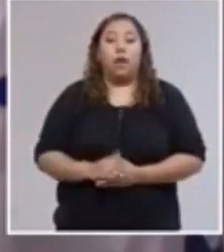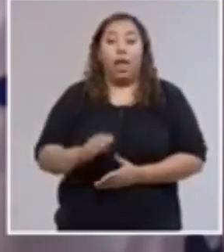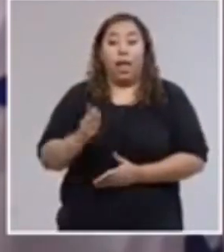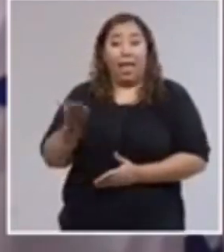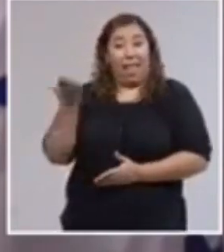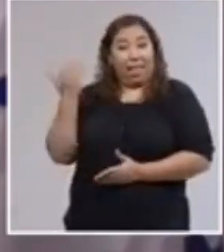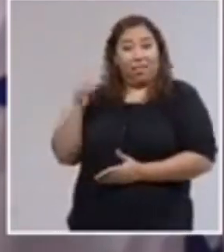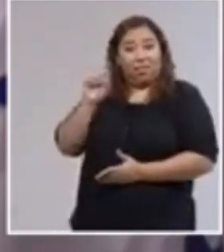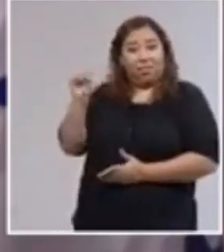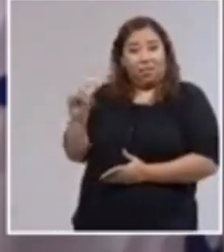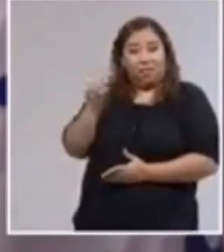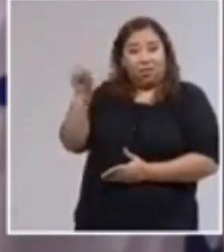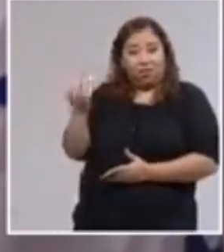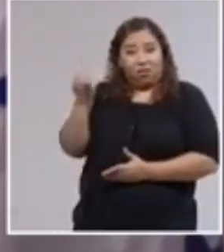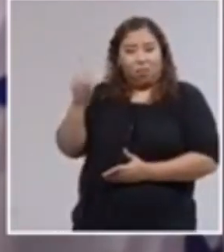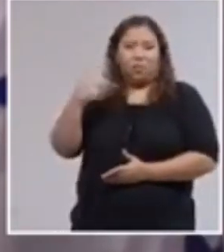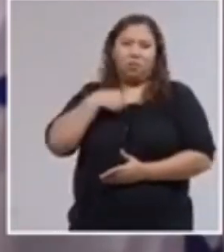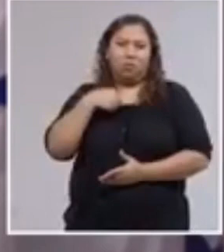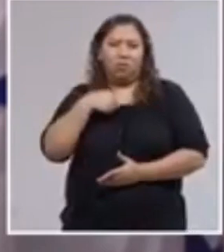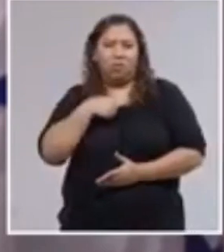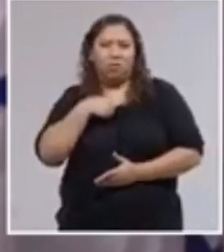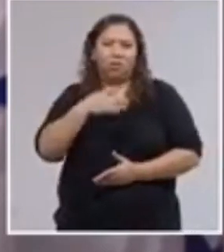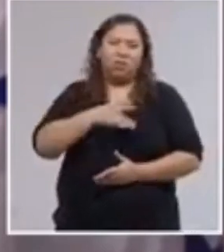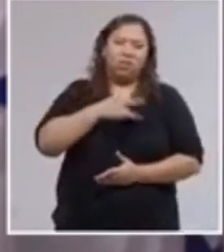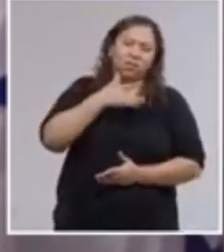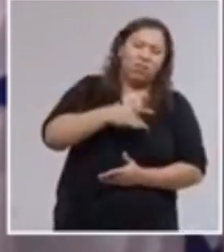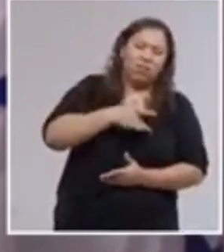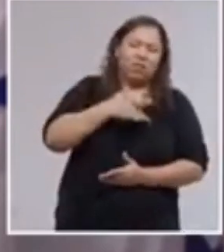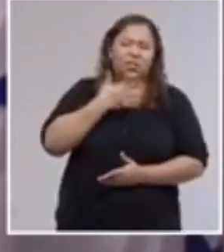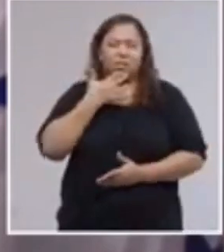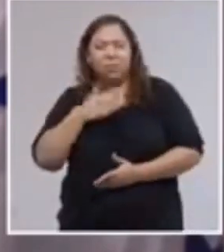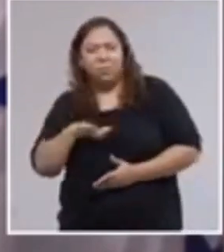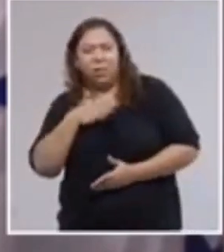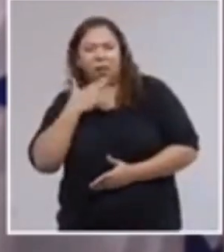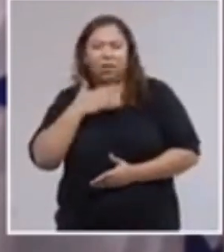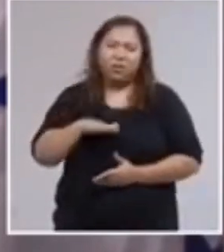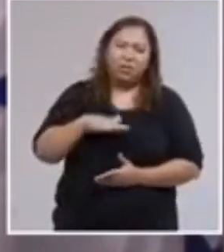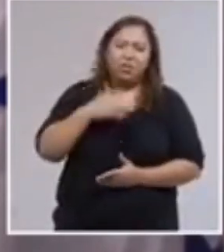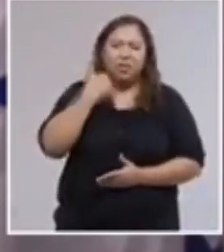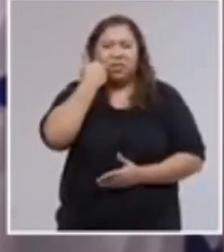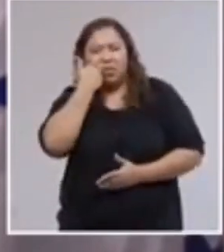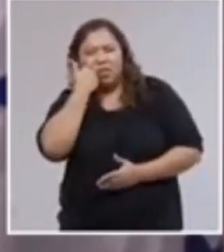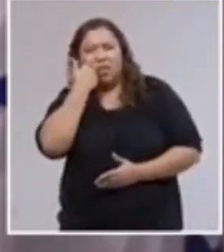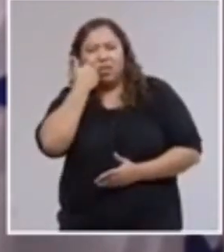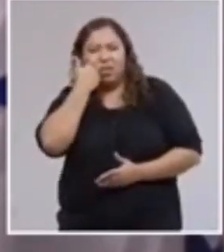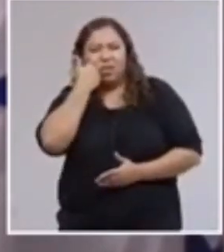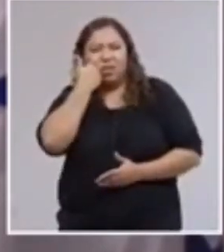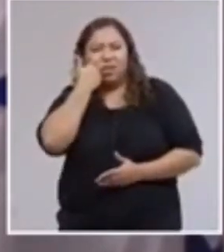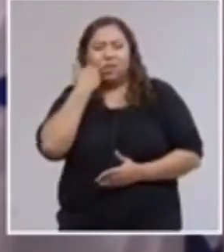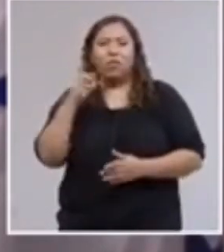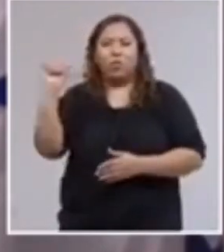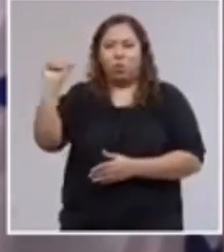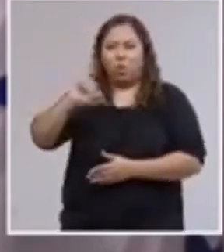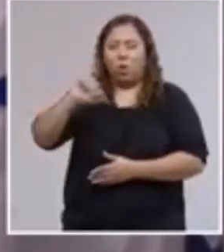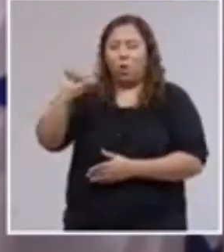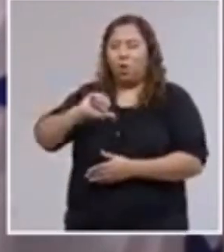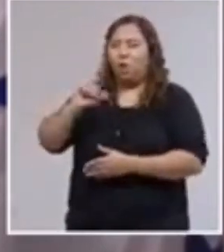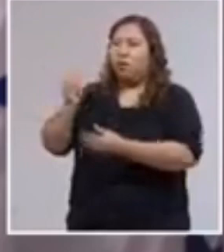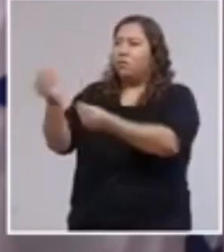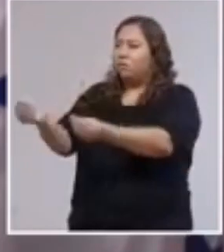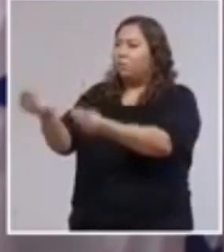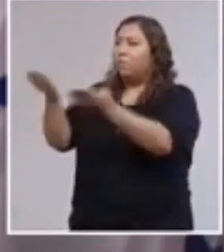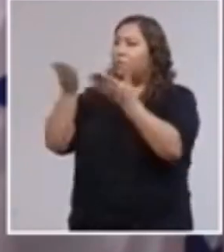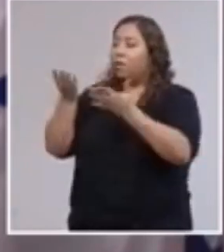comencé a sentir algunos malestares y hoy se me ha diagnosticado que he sido